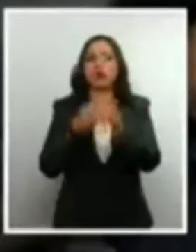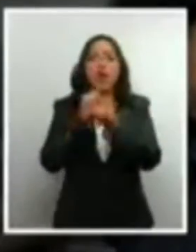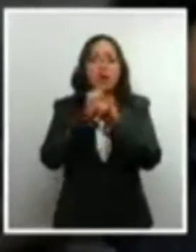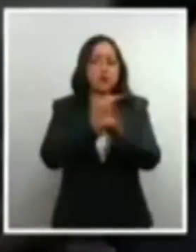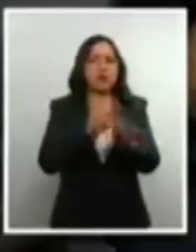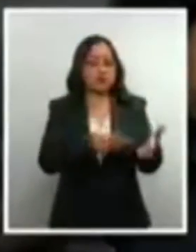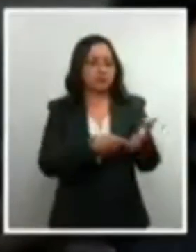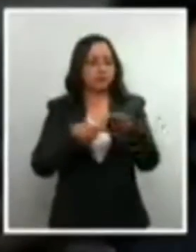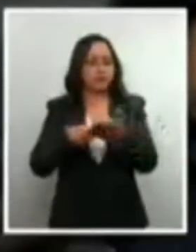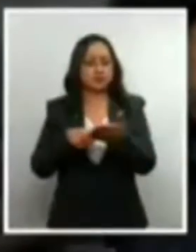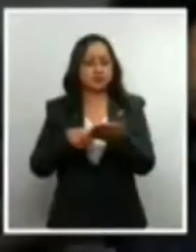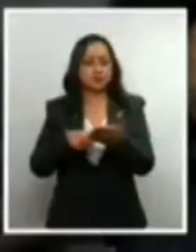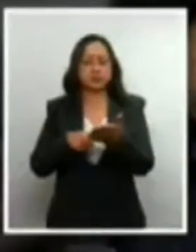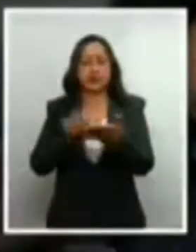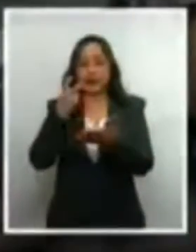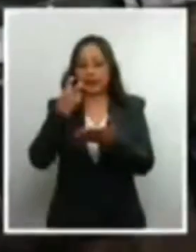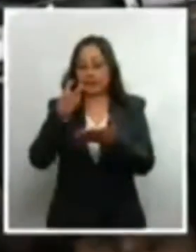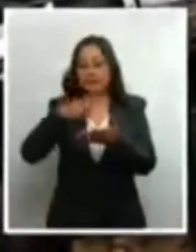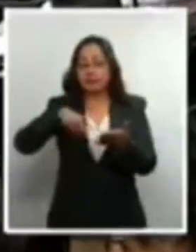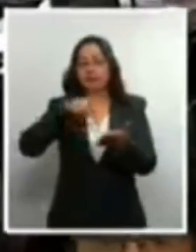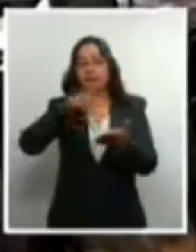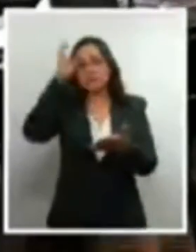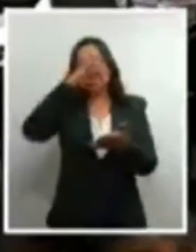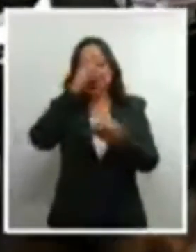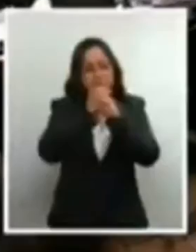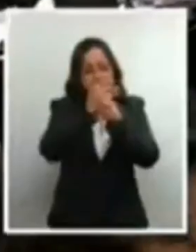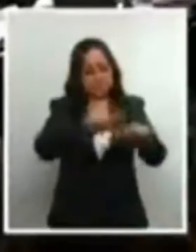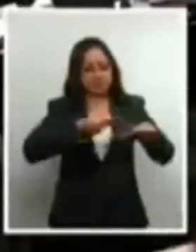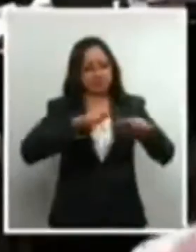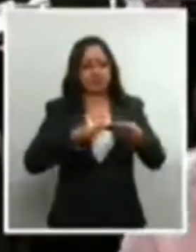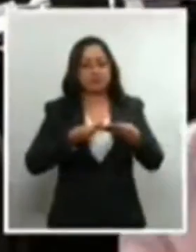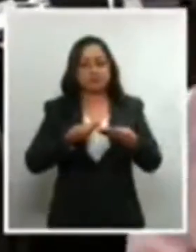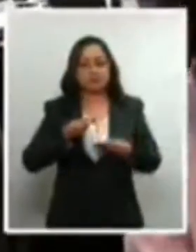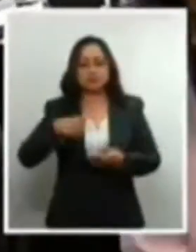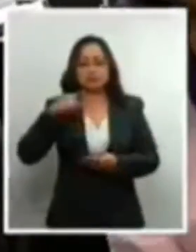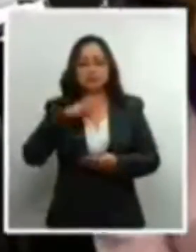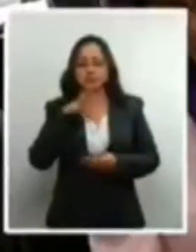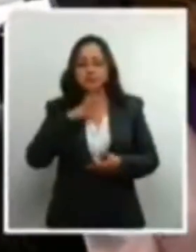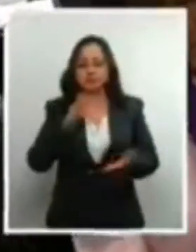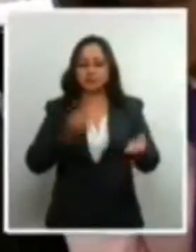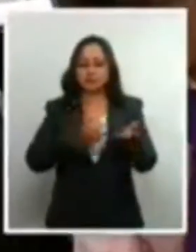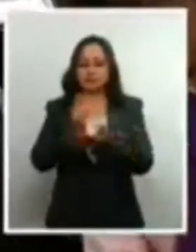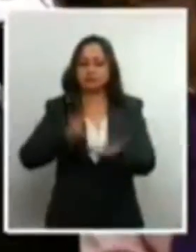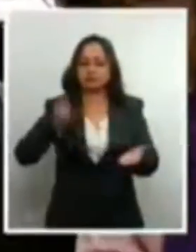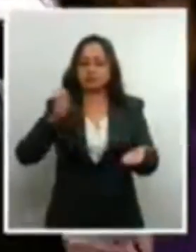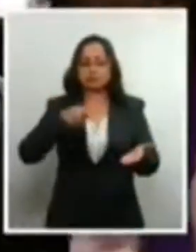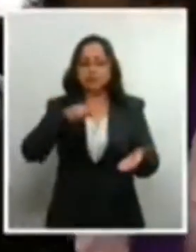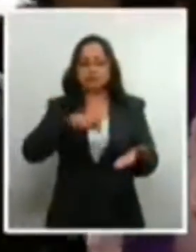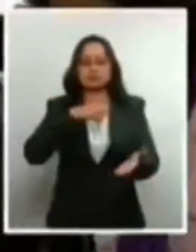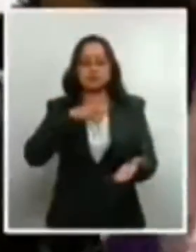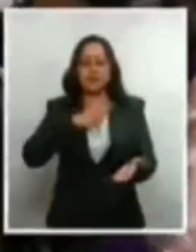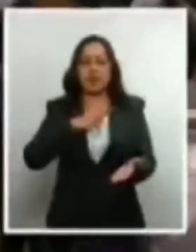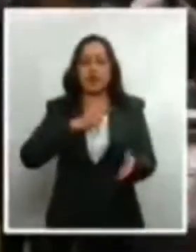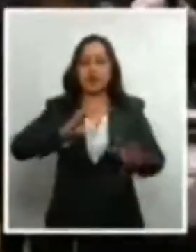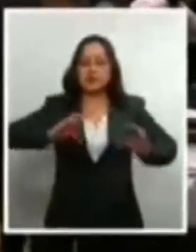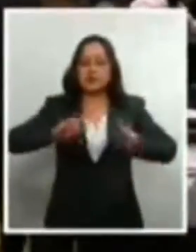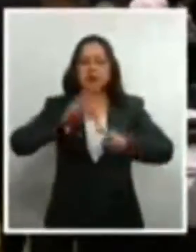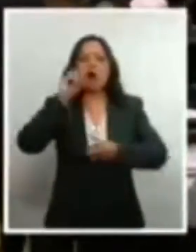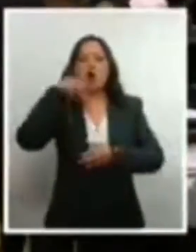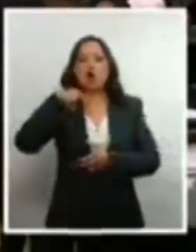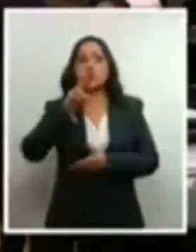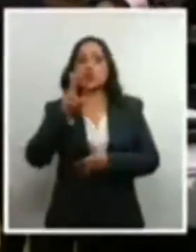estos datos duros y estos estudios científicos. Lo que ya nos adelantaba la resolución de la Asamblea General de las Naciones Unidas.